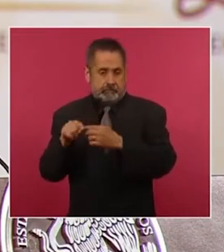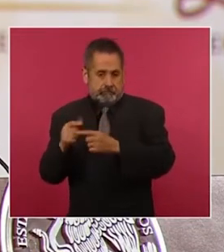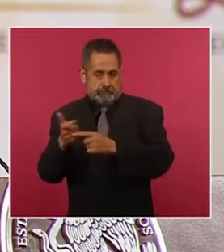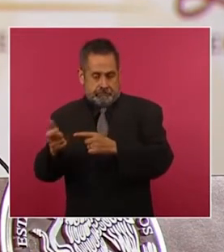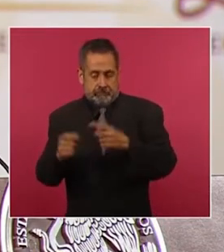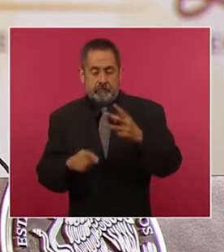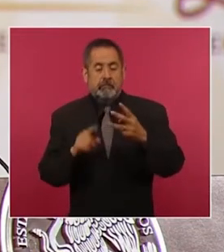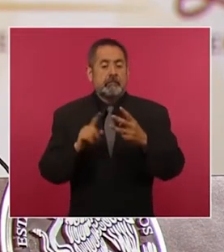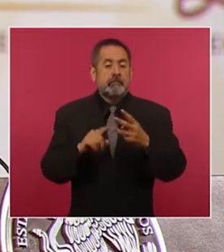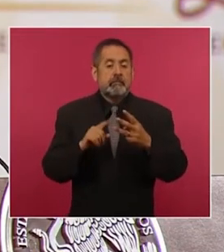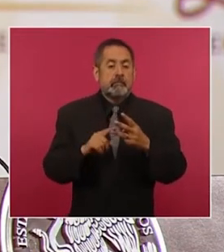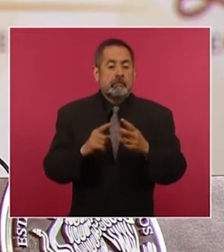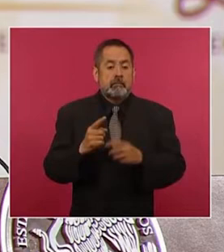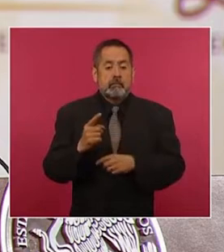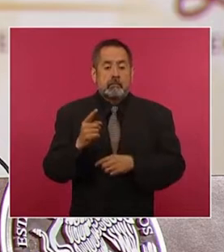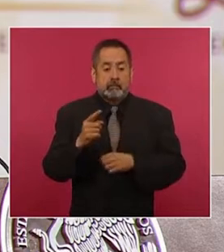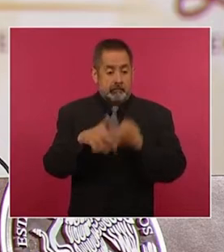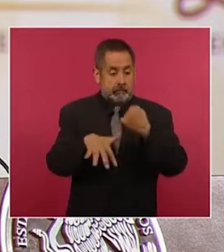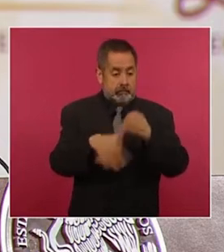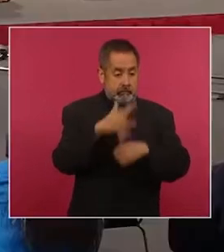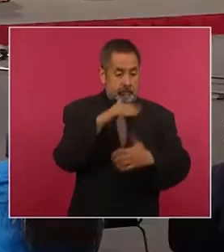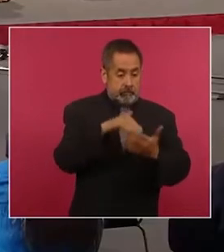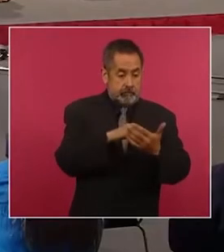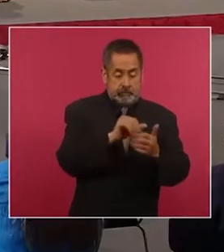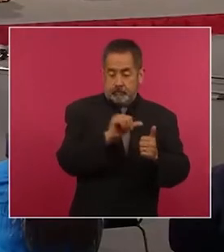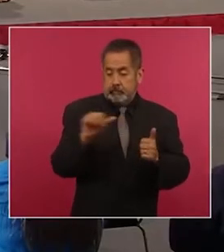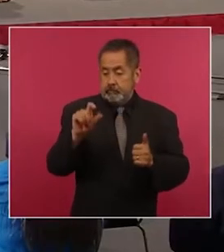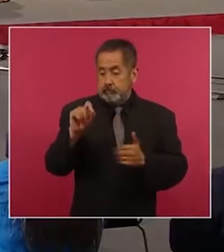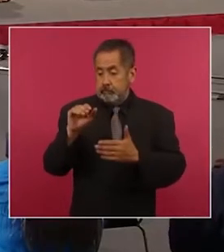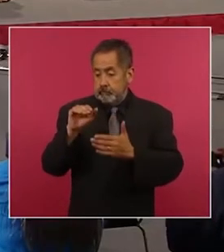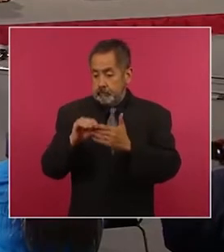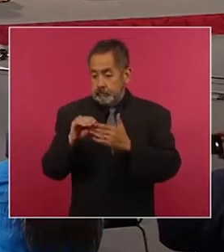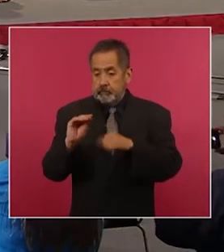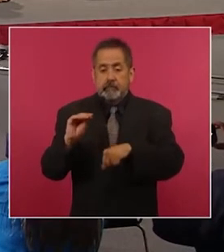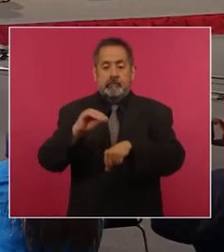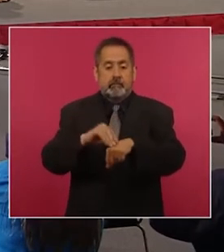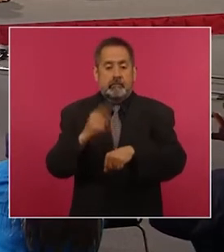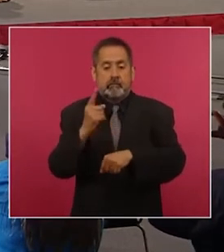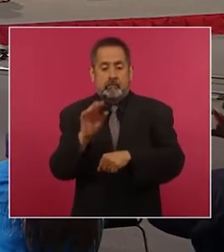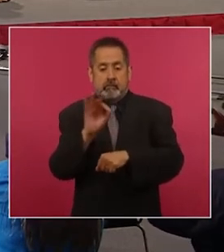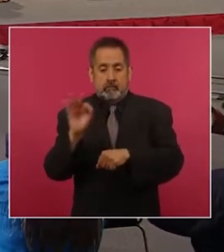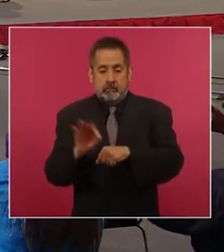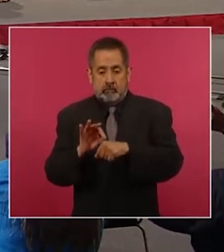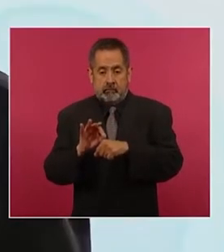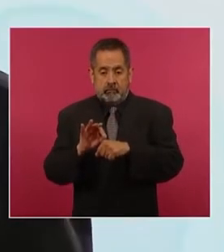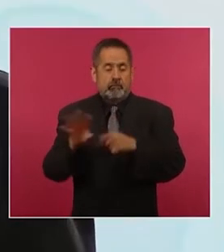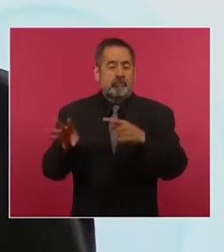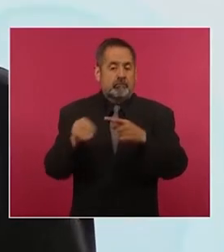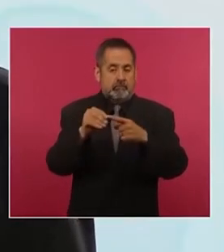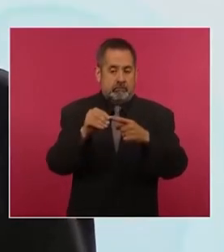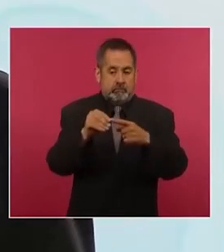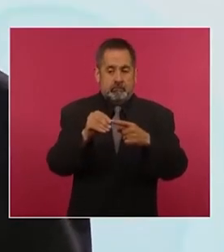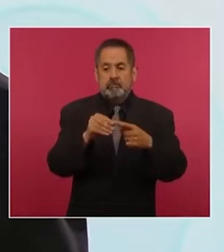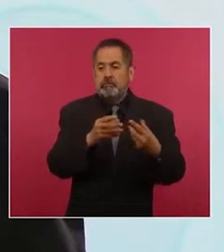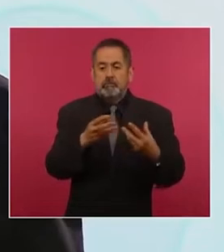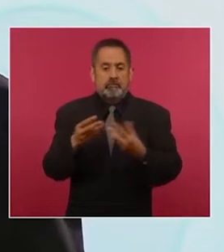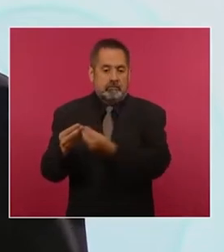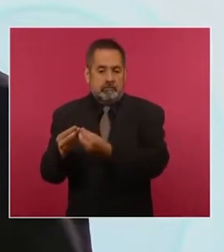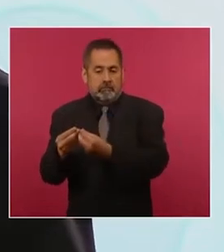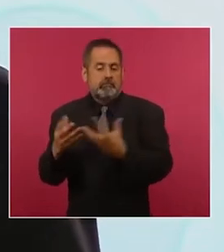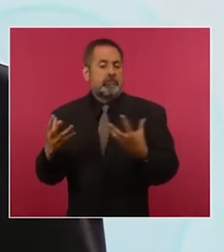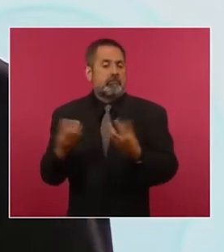para quienes ganan de 15 mil a 20 mil pesos. Así cubrimos con